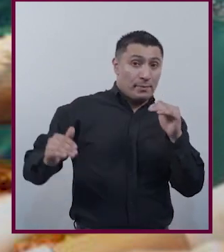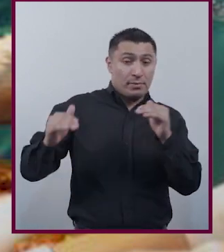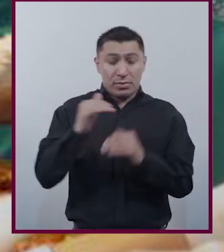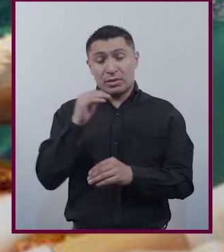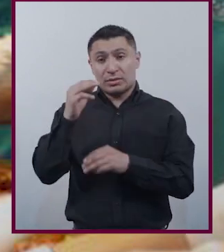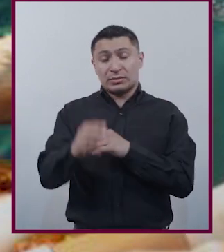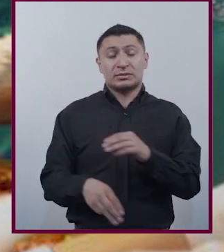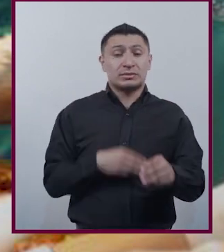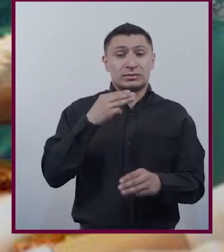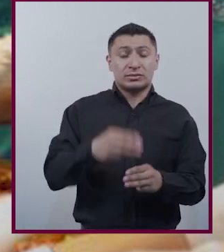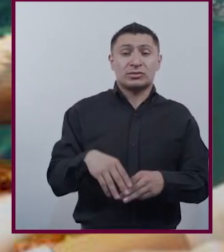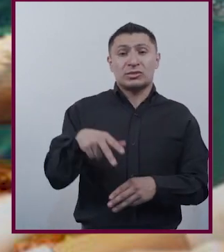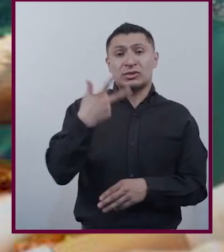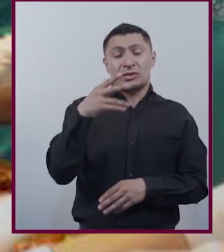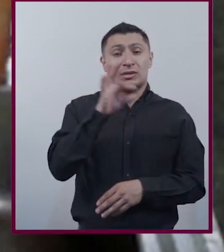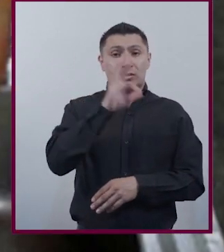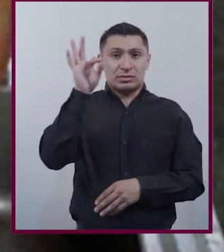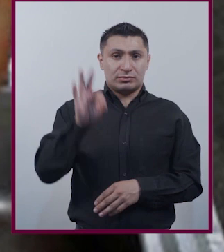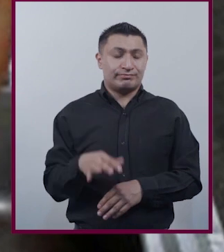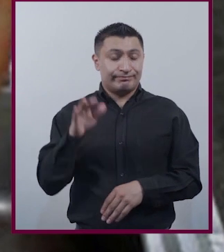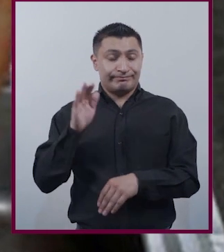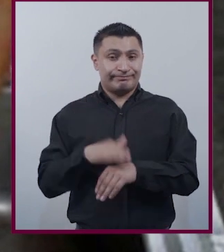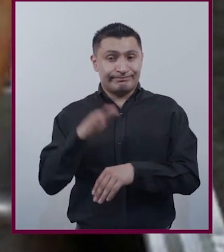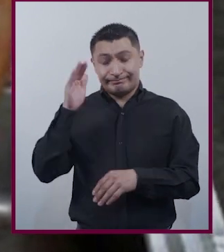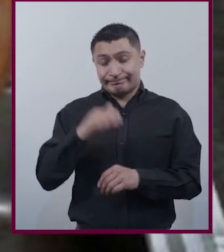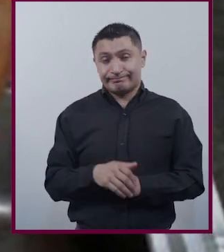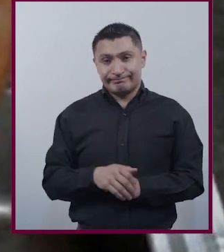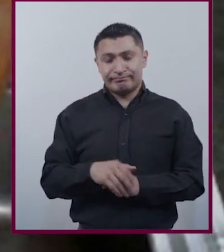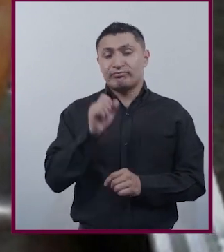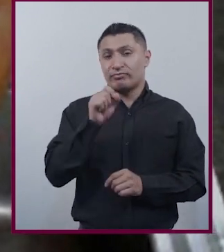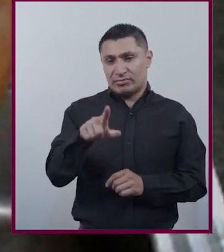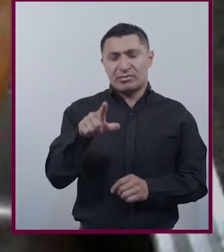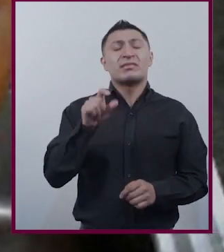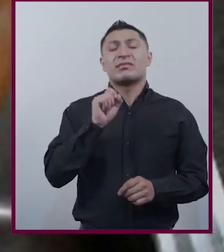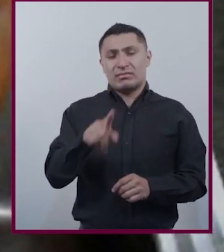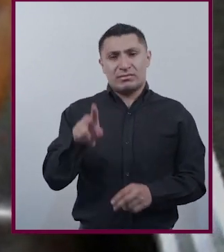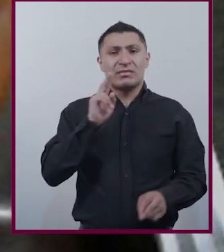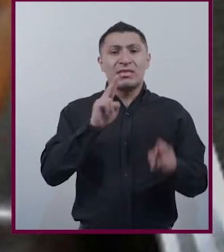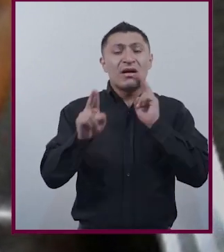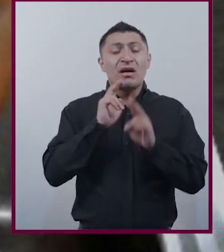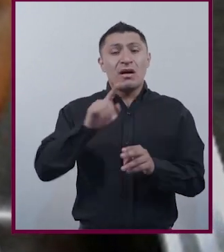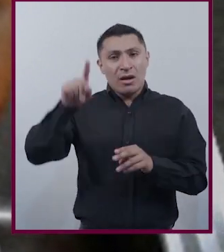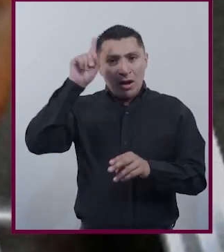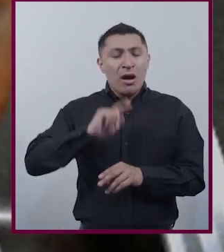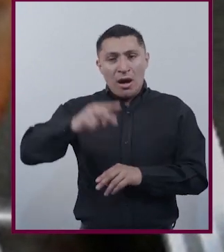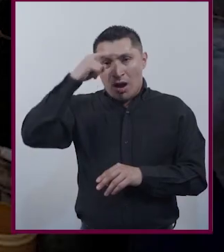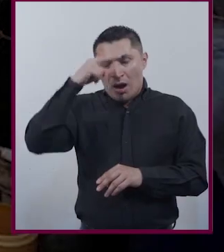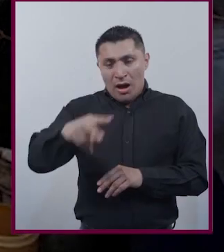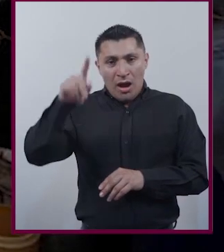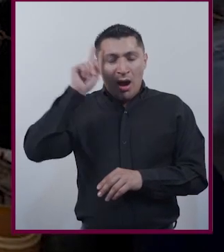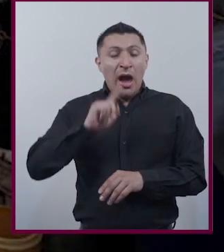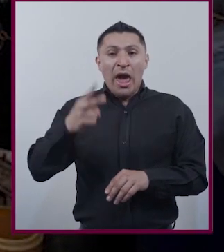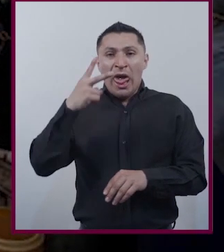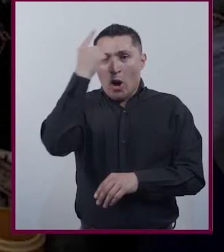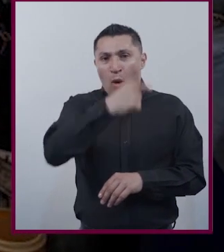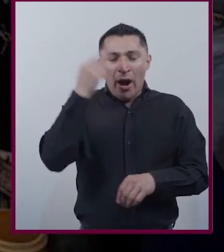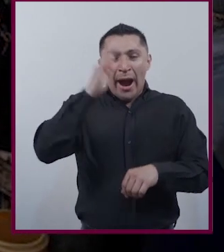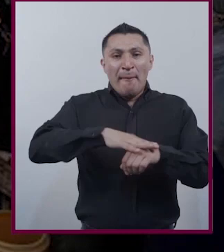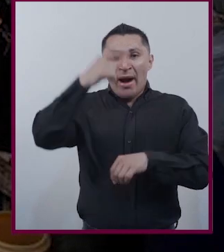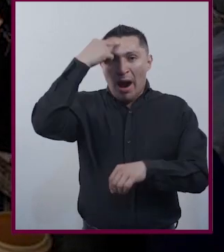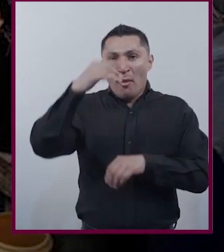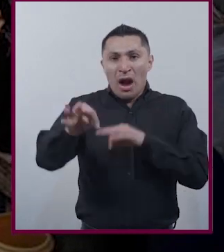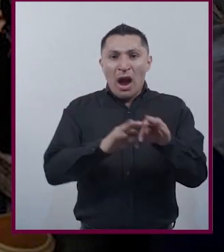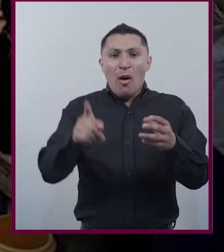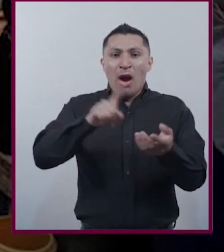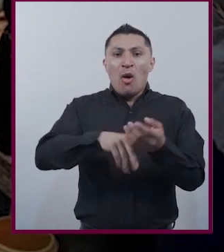promedio mundial de 13% También se tienen noticias De que las mexicanas le dedican dos horas más Al trabajo doméstico